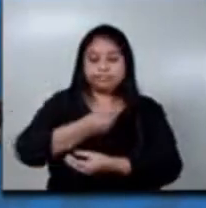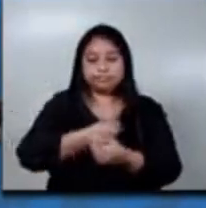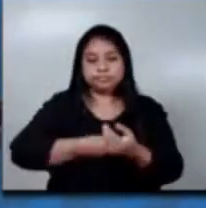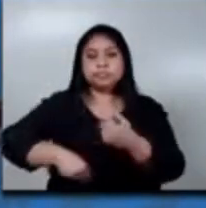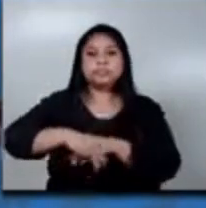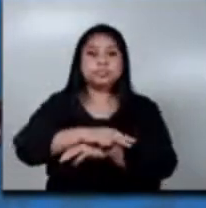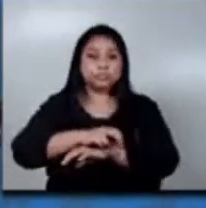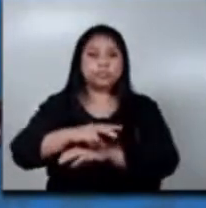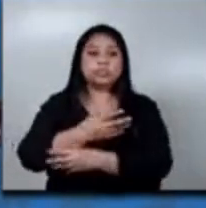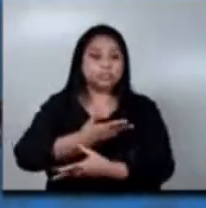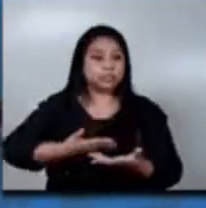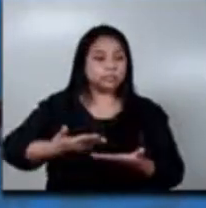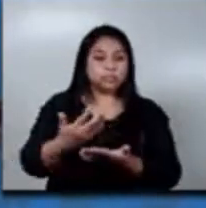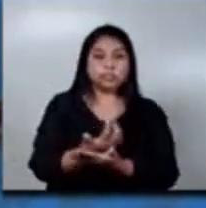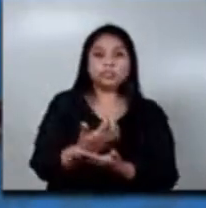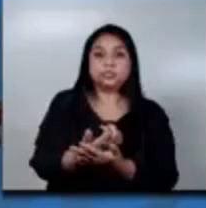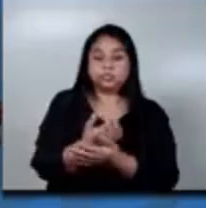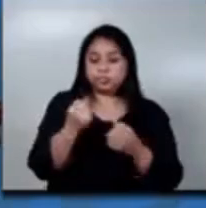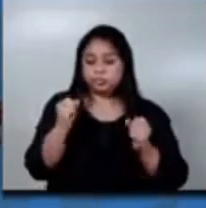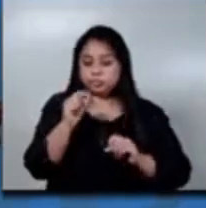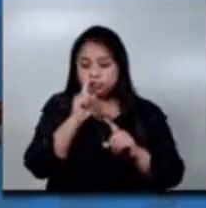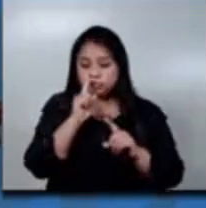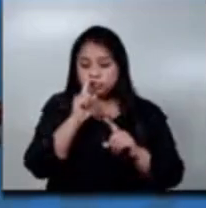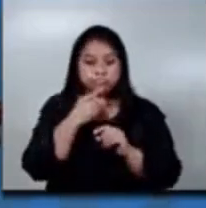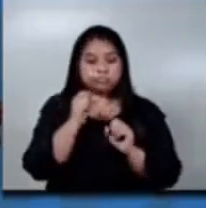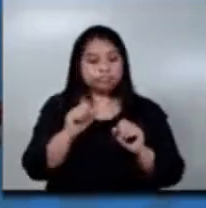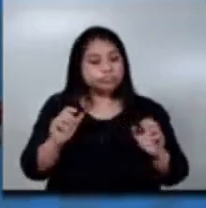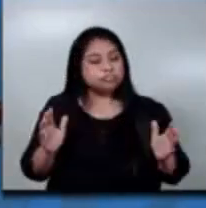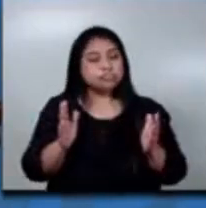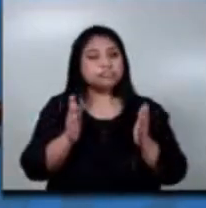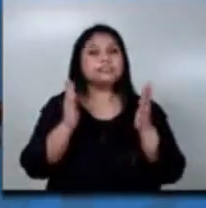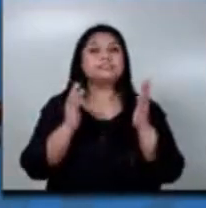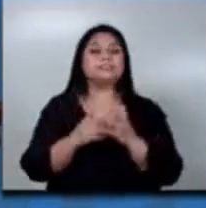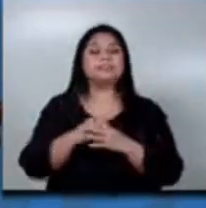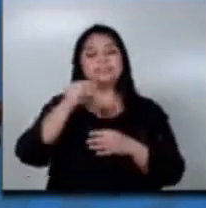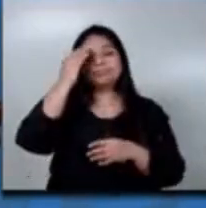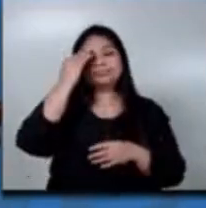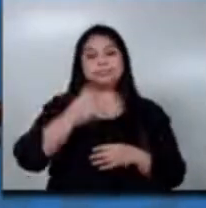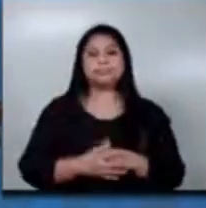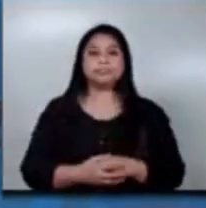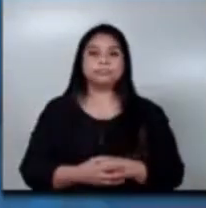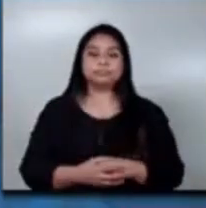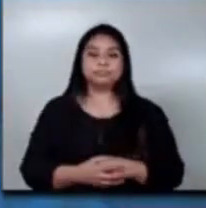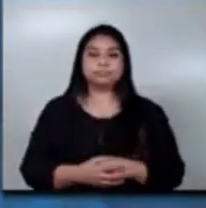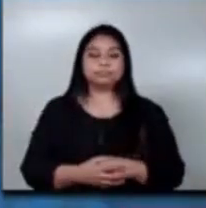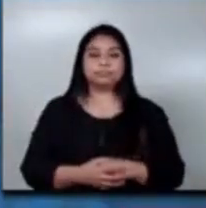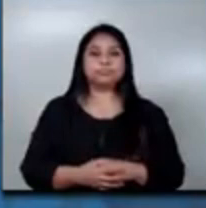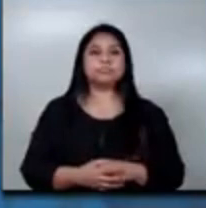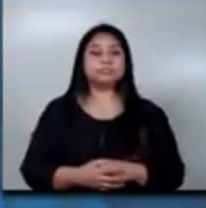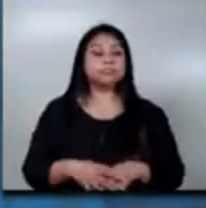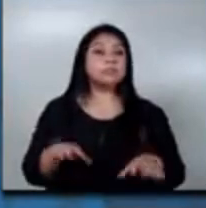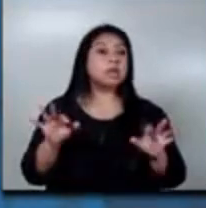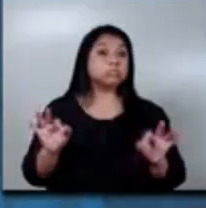y económicamente y que de esta manera ellos puedan salir adelante. Muchísimas gracias. Agradecemos la